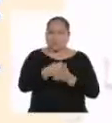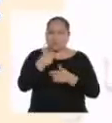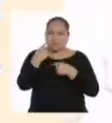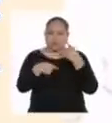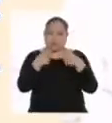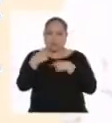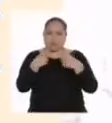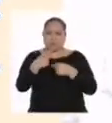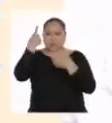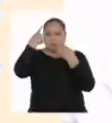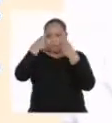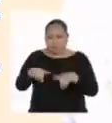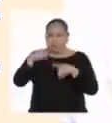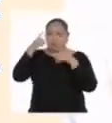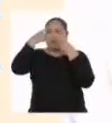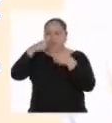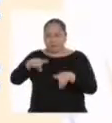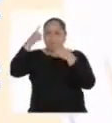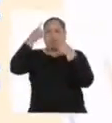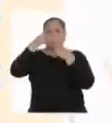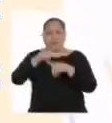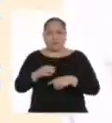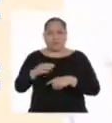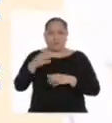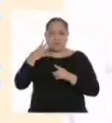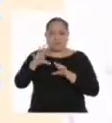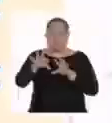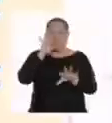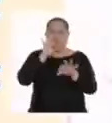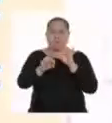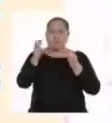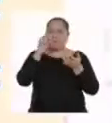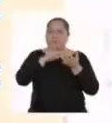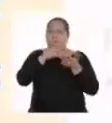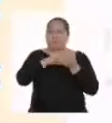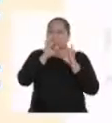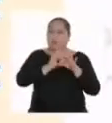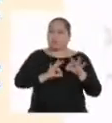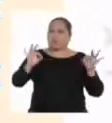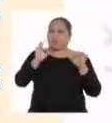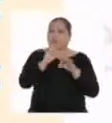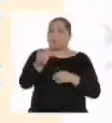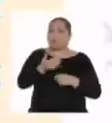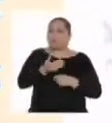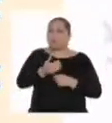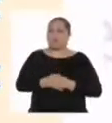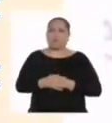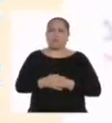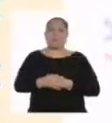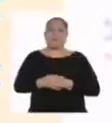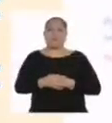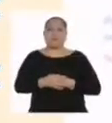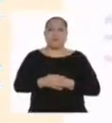los días tomamos decisiones y priorizamos la satisfacción de algunas necesidades?